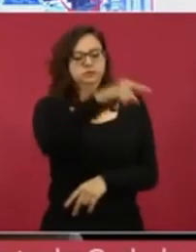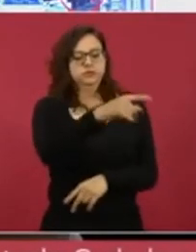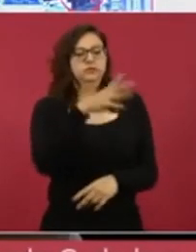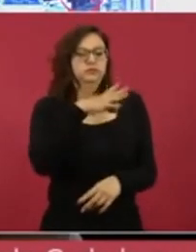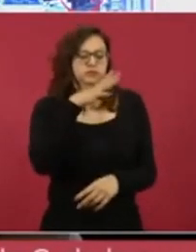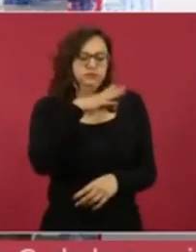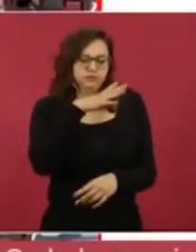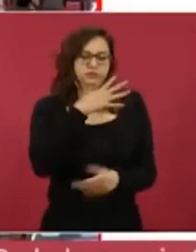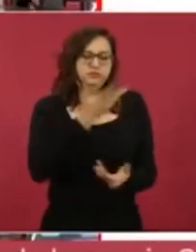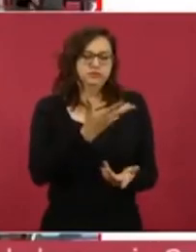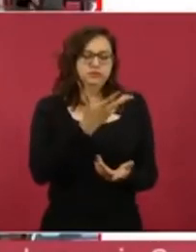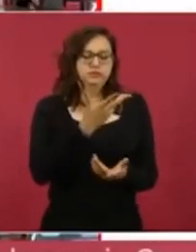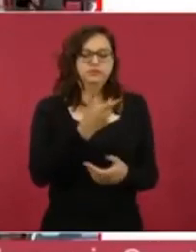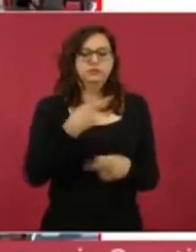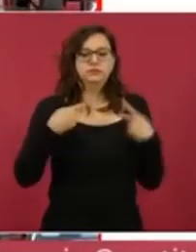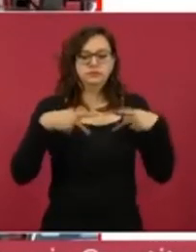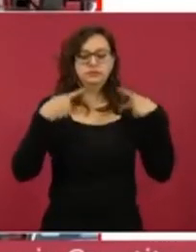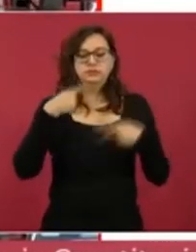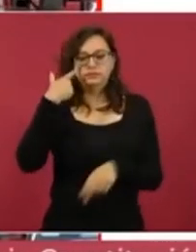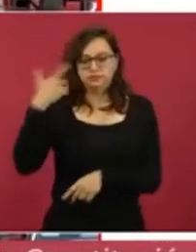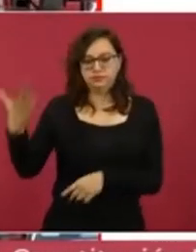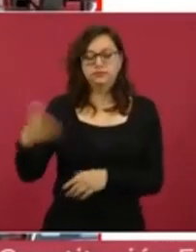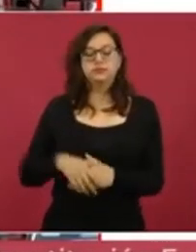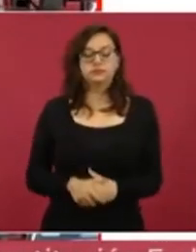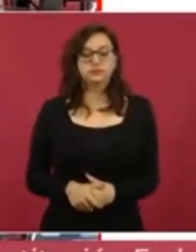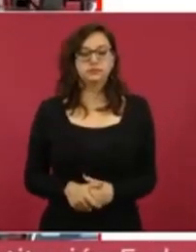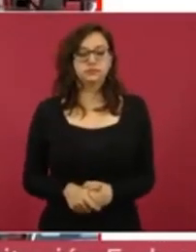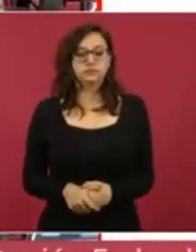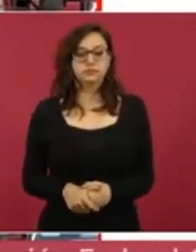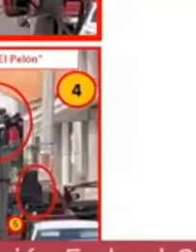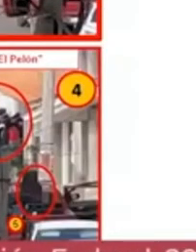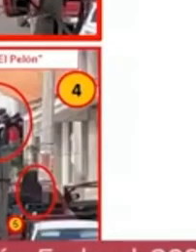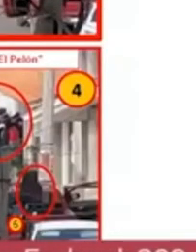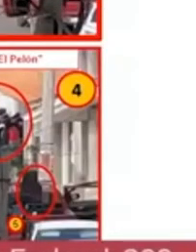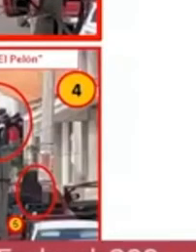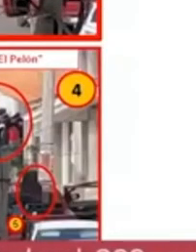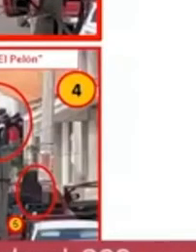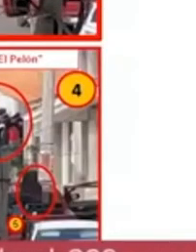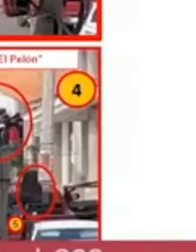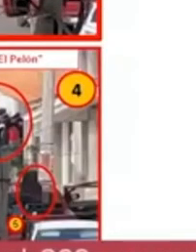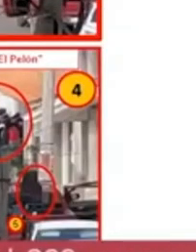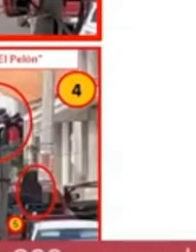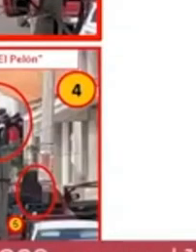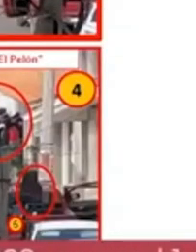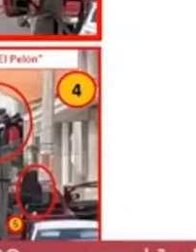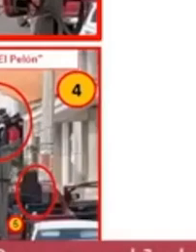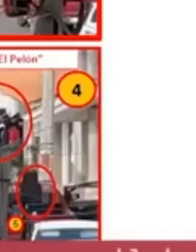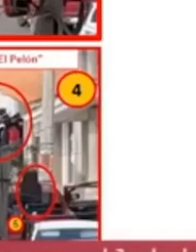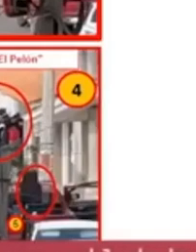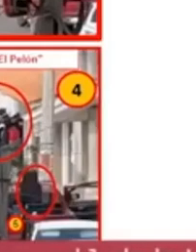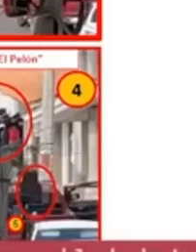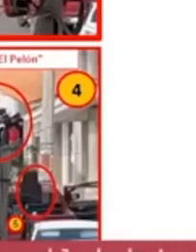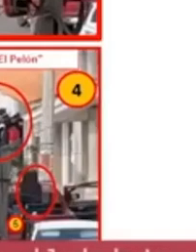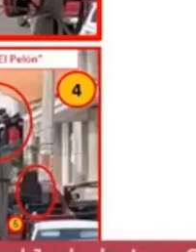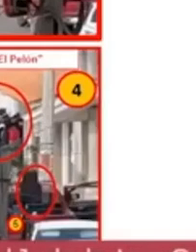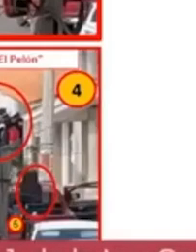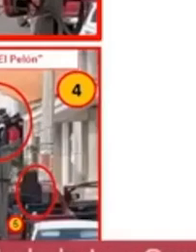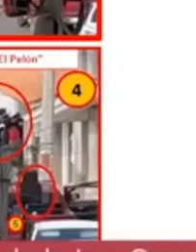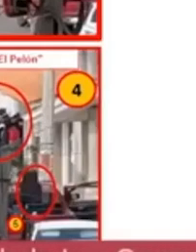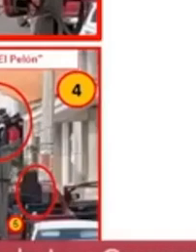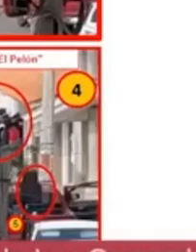el funeral. Estas son las camionetas que traía Alejandro N., alias El Pelón.